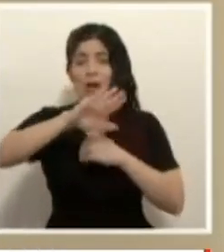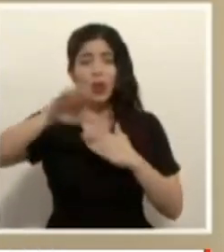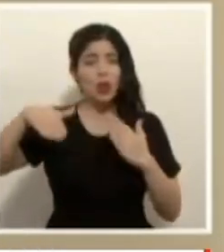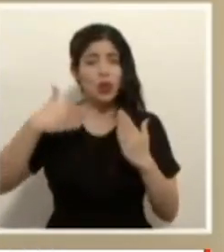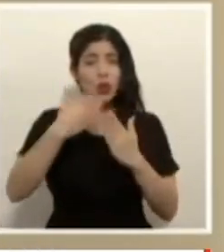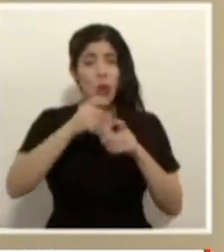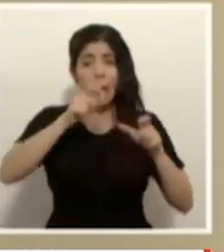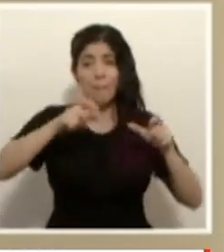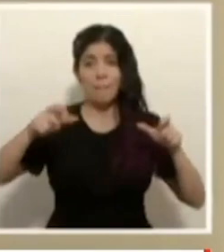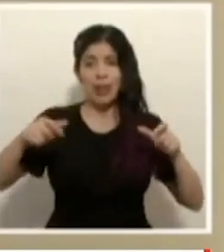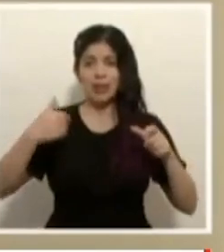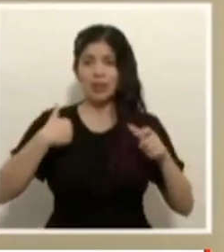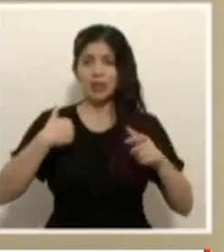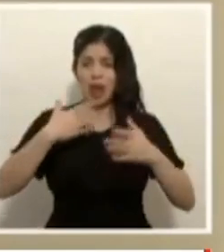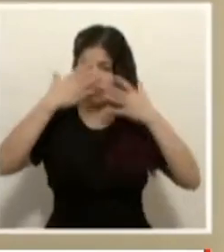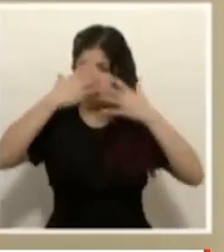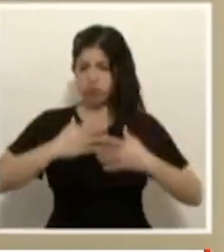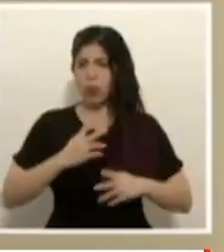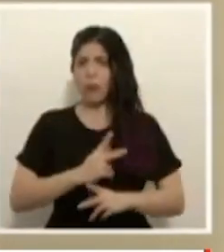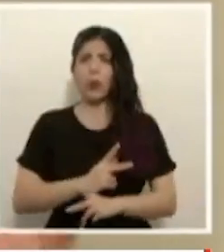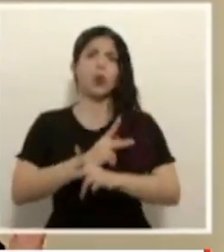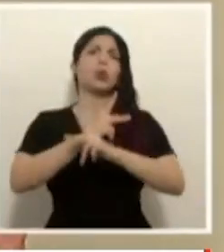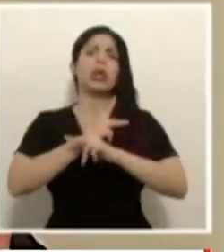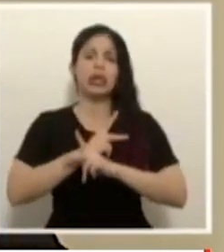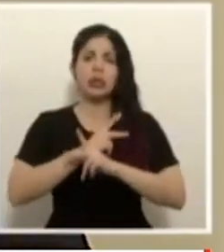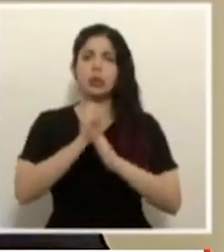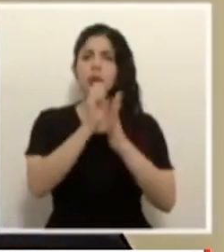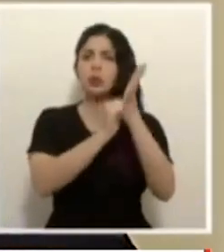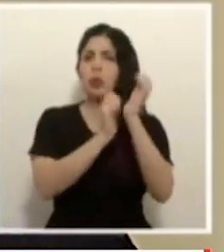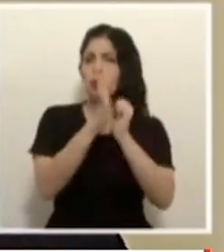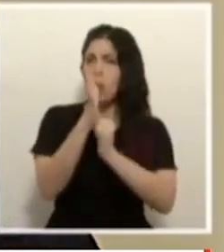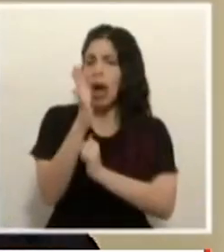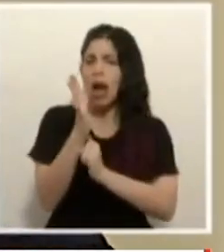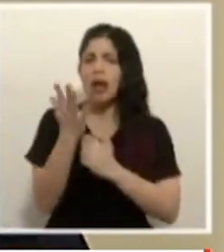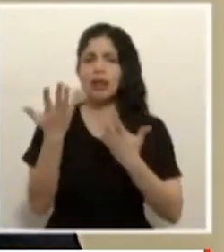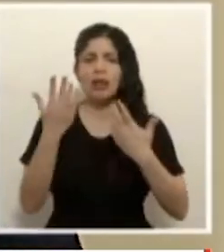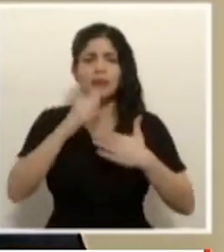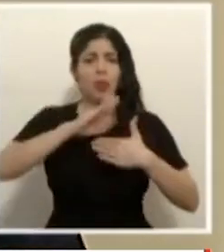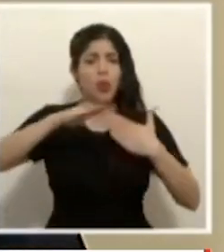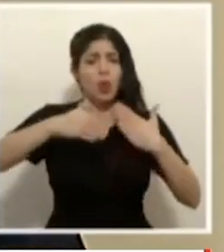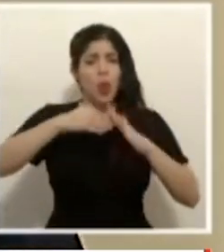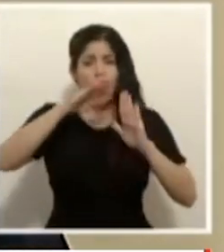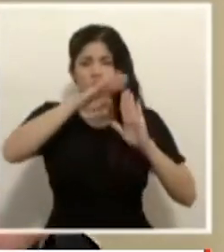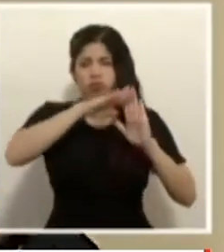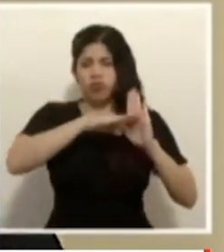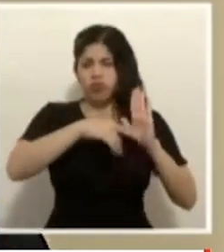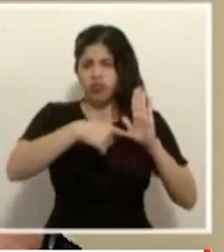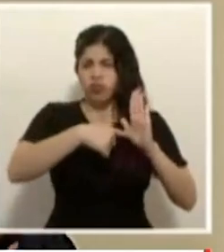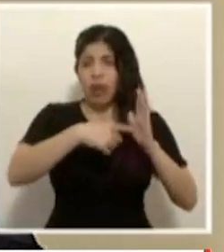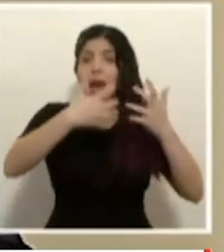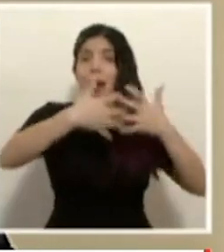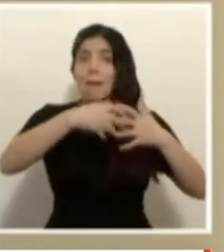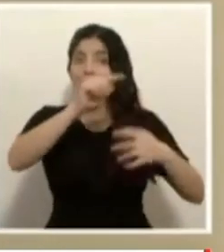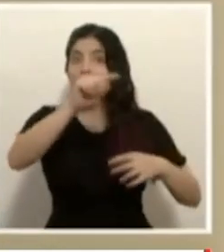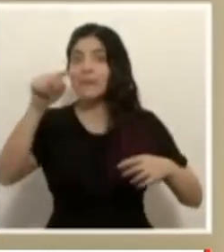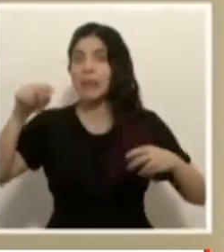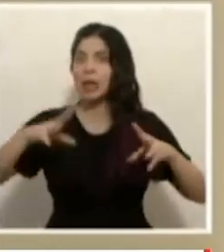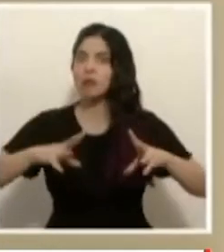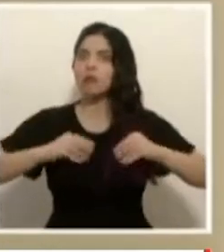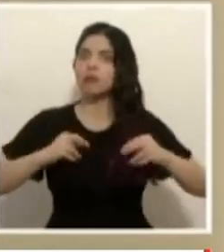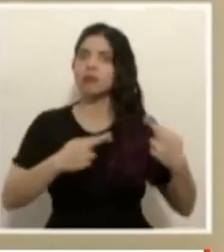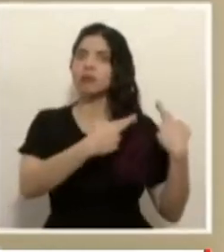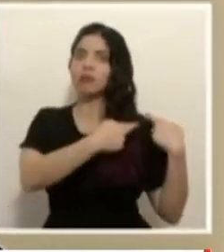personales están con medidas de protección están con guantes todos los protocolos y las empresas están asumiendo los